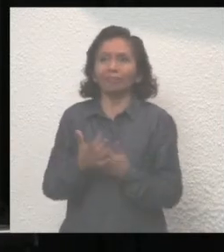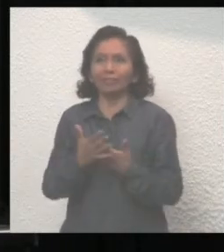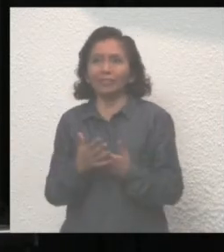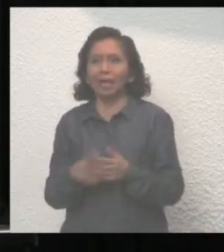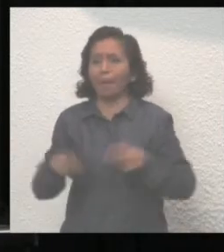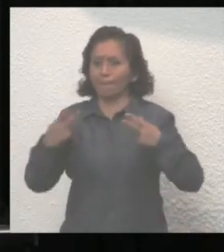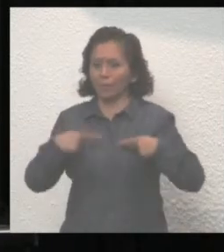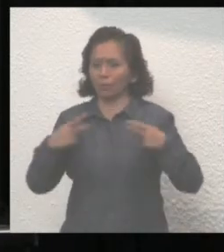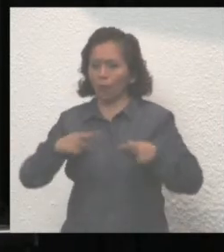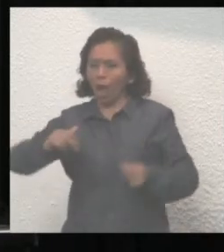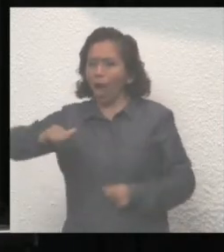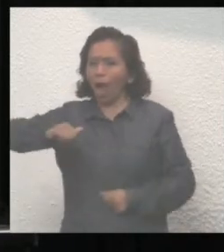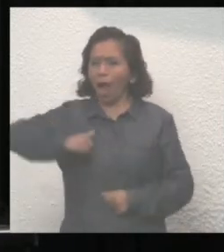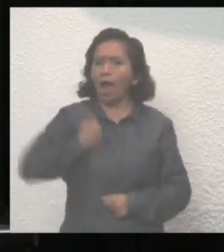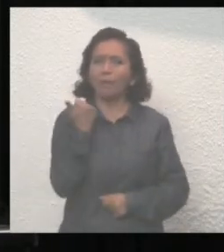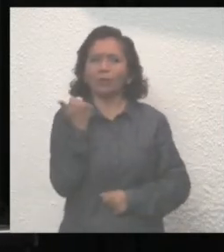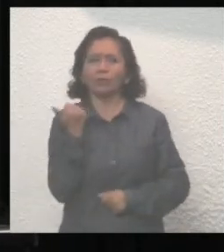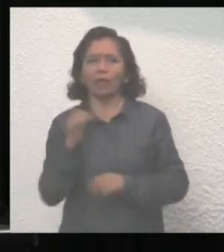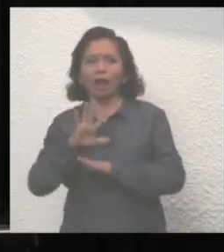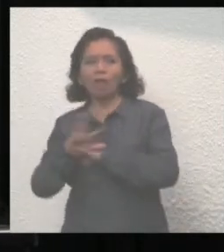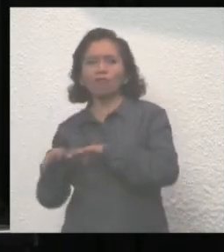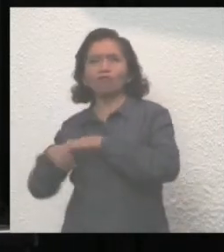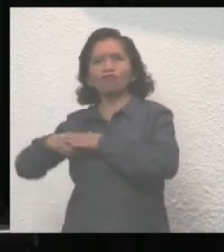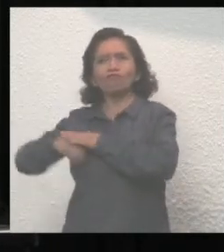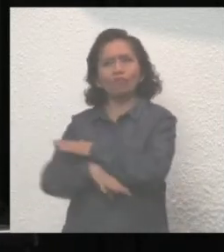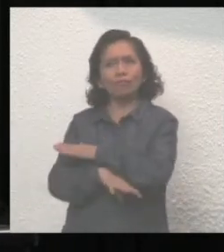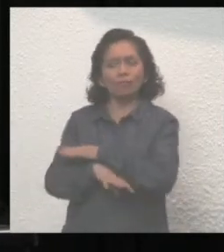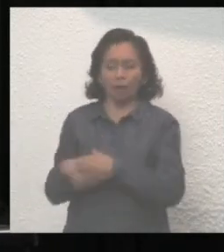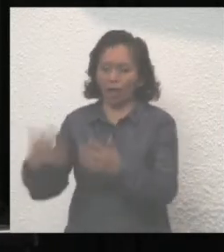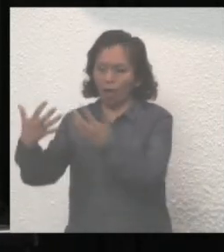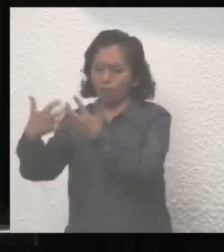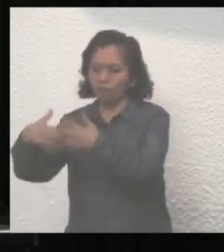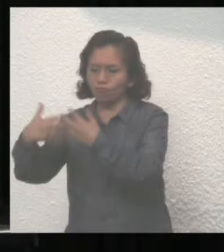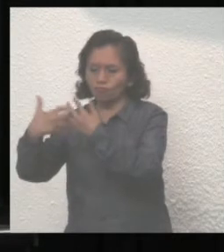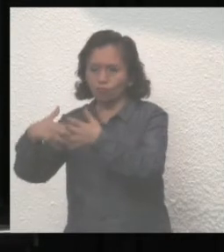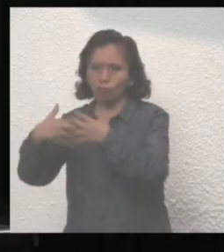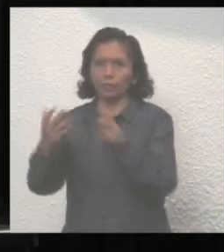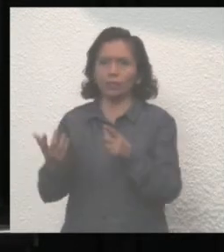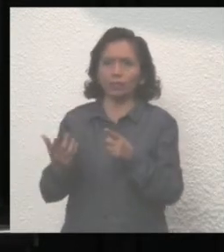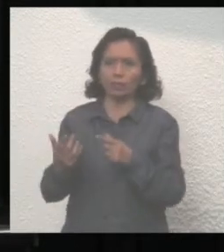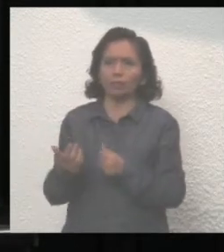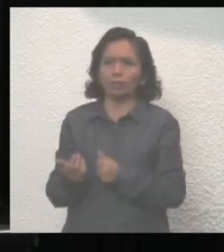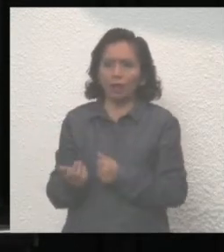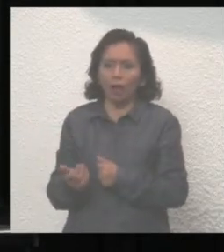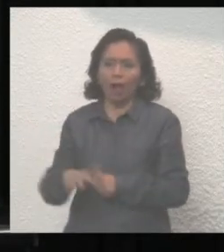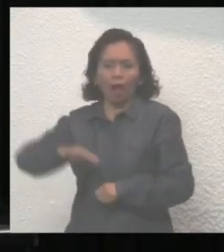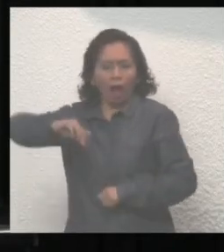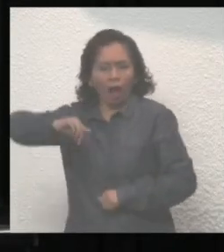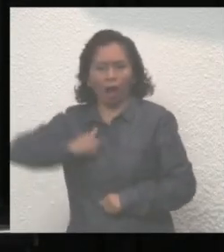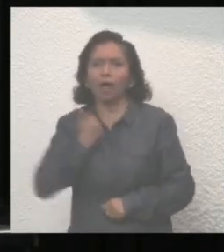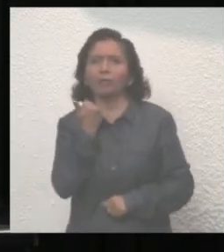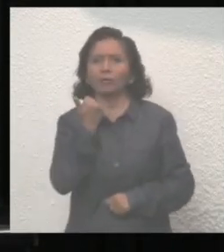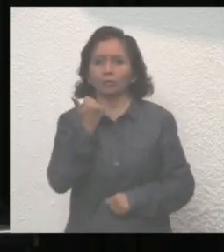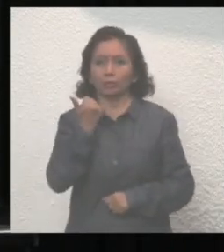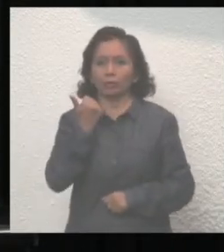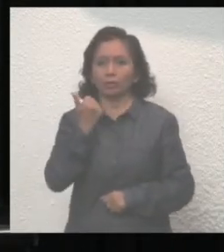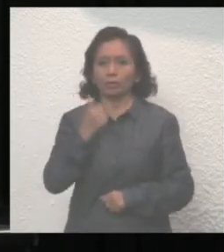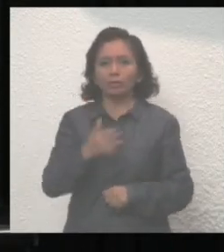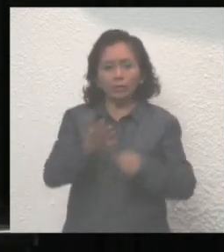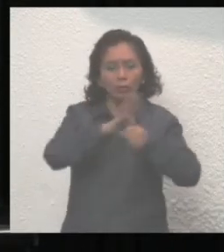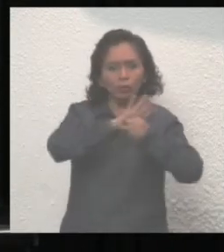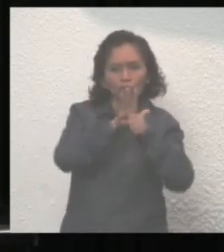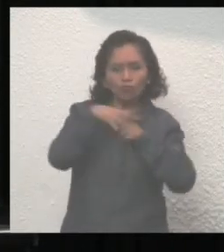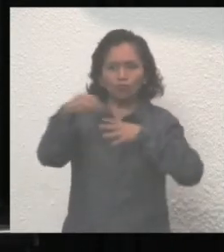quienes aprovecharon las circunstancias para expandir sus negocios a costa de la pandemia y a costa de la